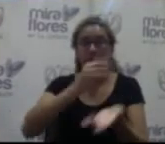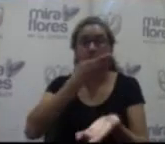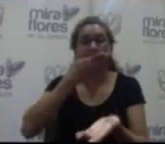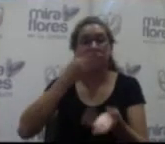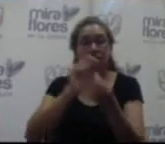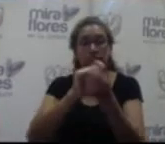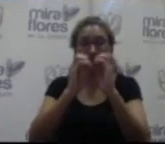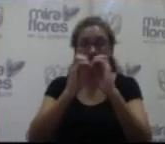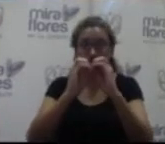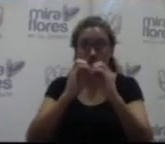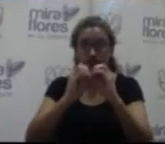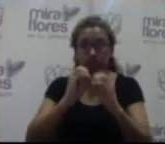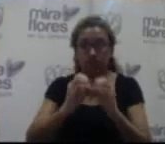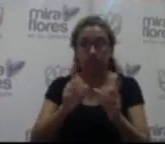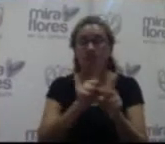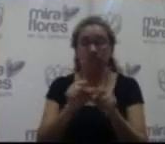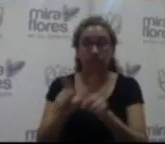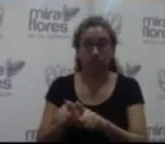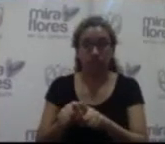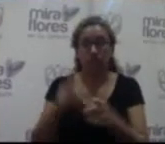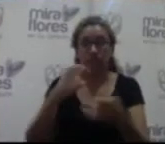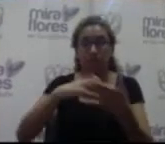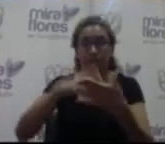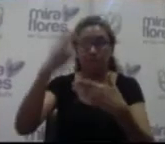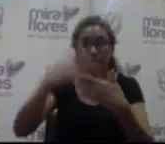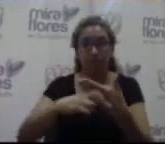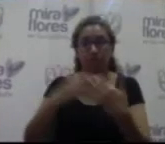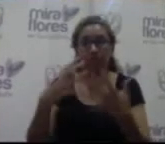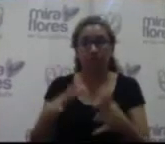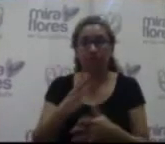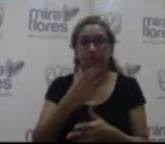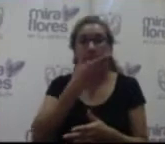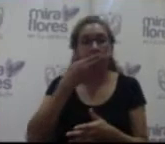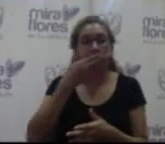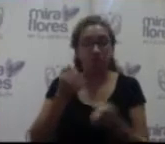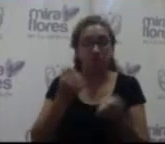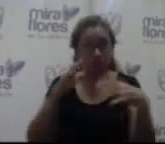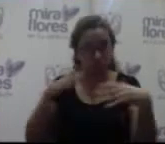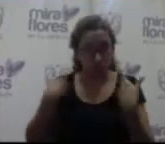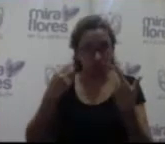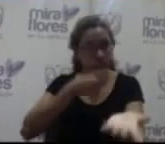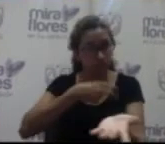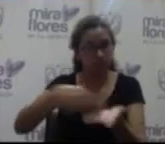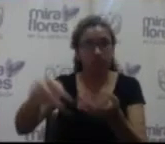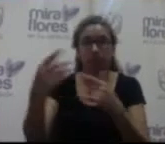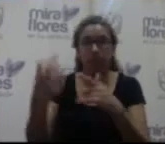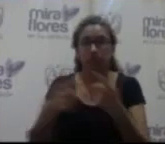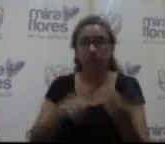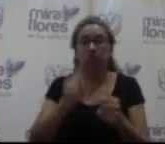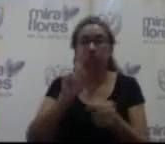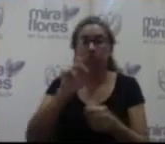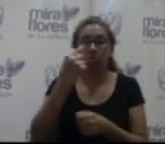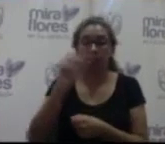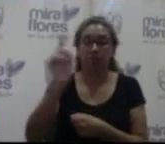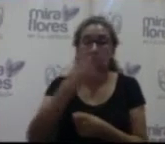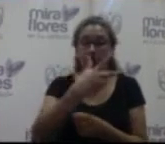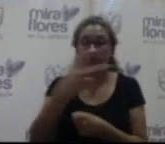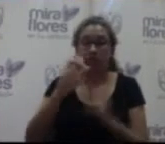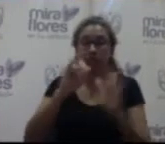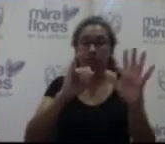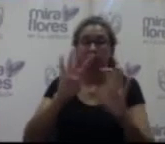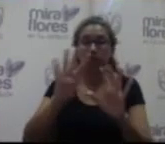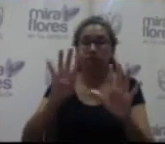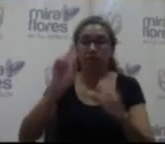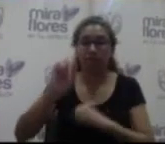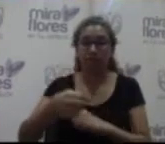de Castillo, García Calderón y Carlos Alzamora el proyecto también se encuentra declarado viable, el monto actualizado asciende a la suma de 1.369